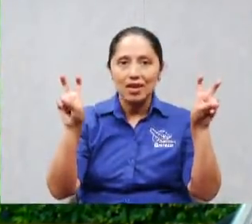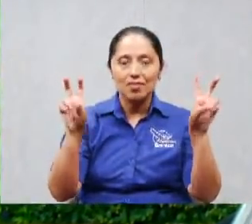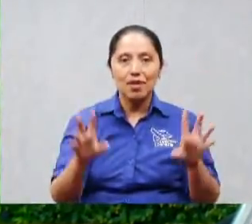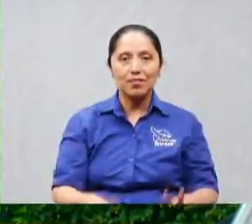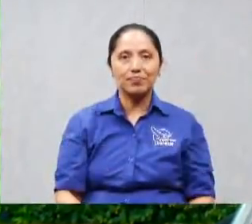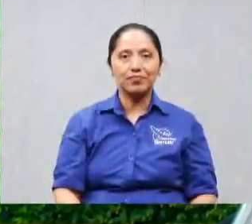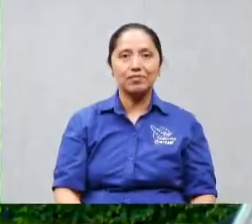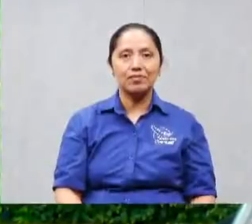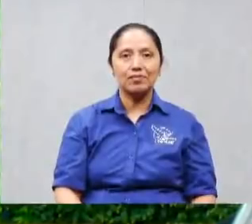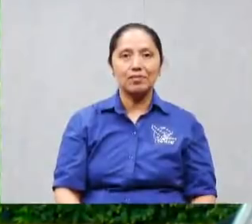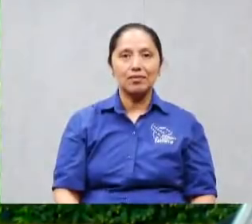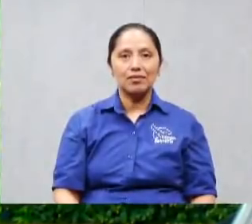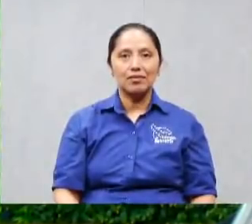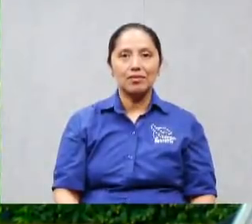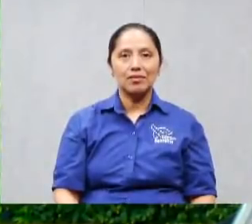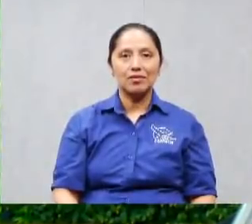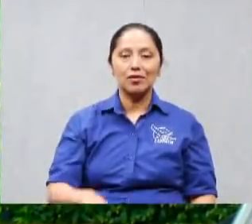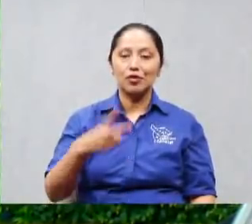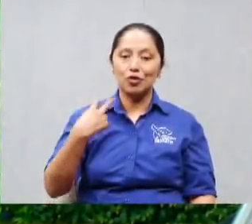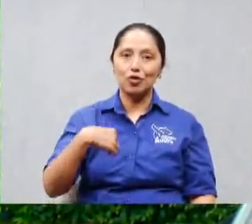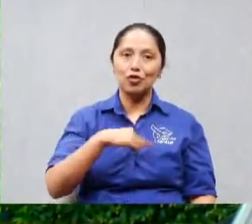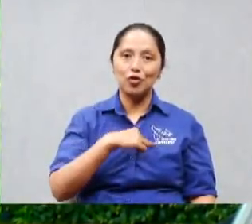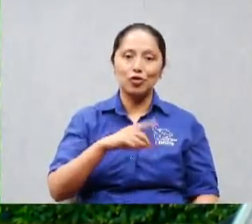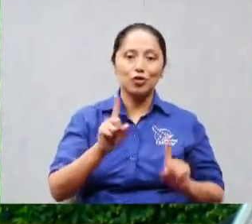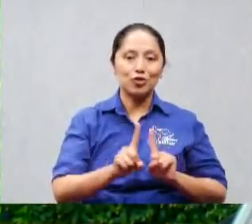nosotros si a donde va el Vicente